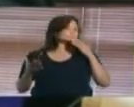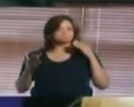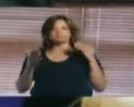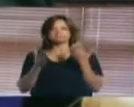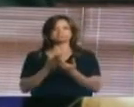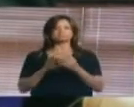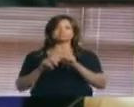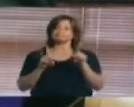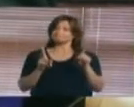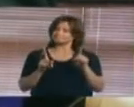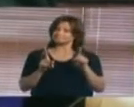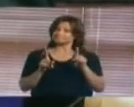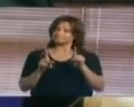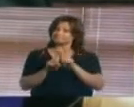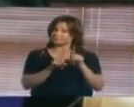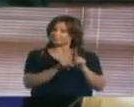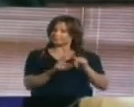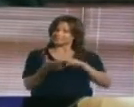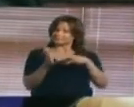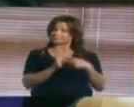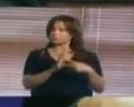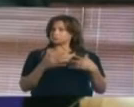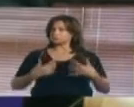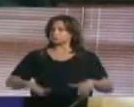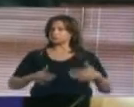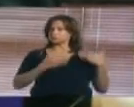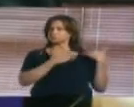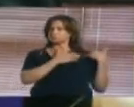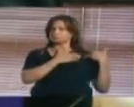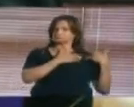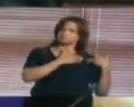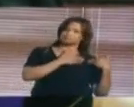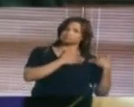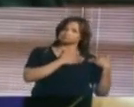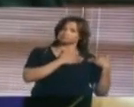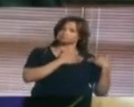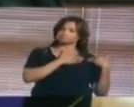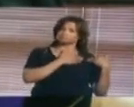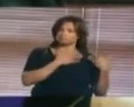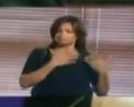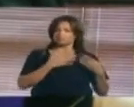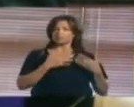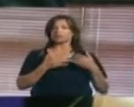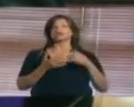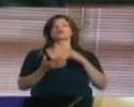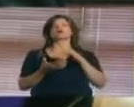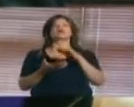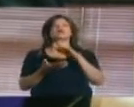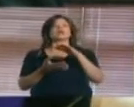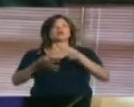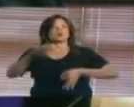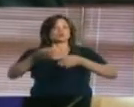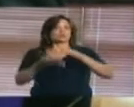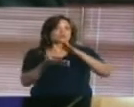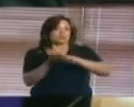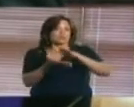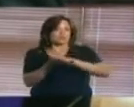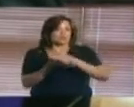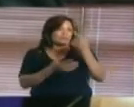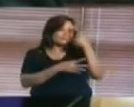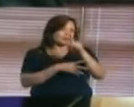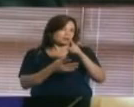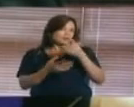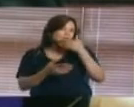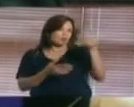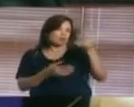pero también una gran responsabilidad. La Judicatura es un medio para